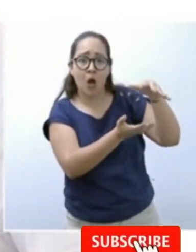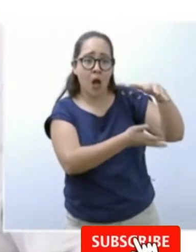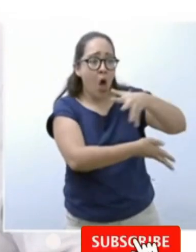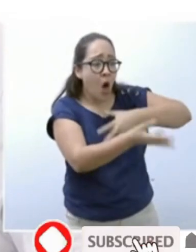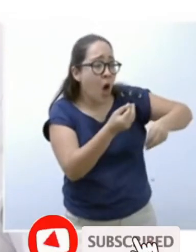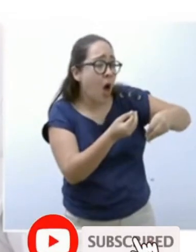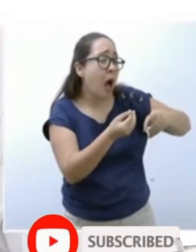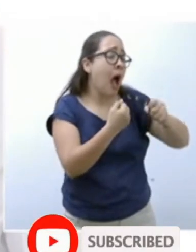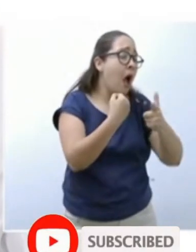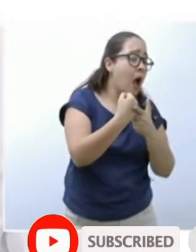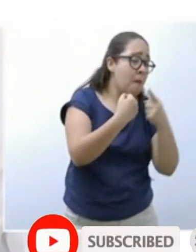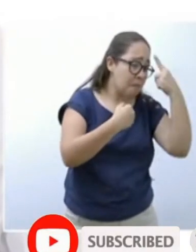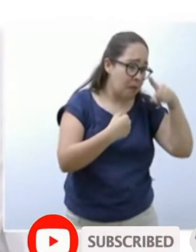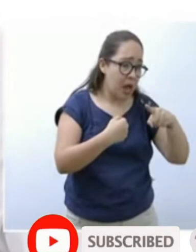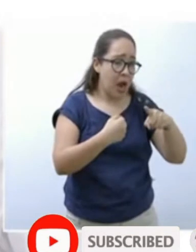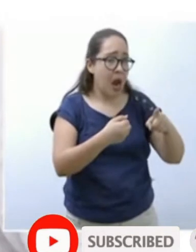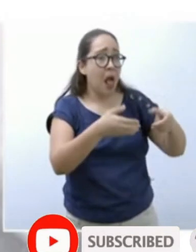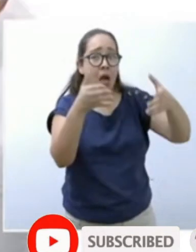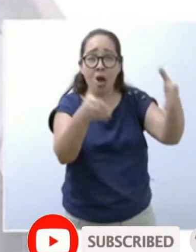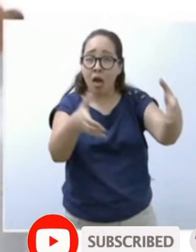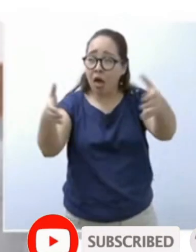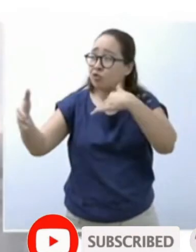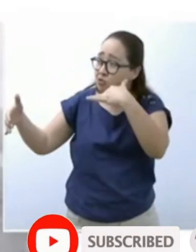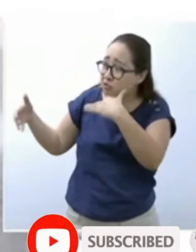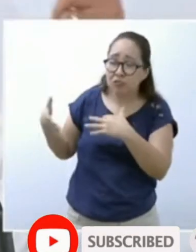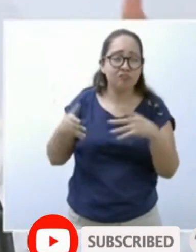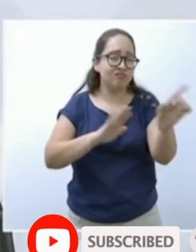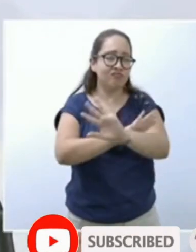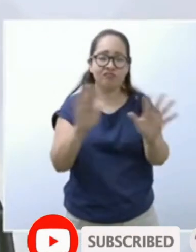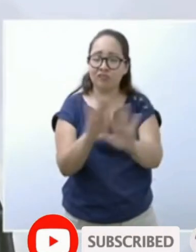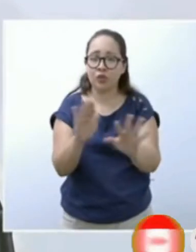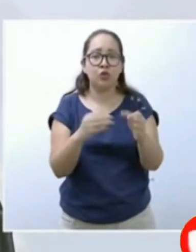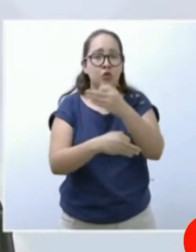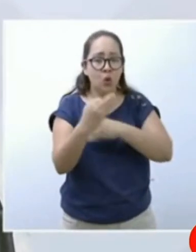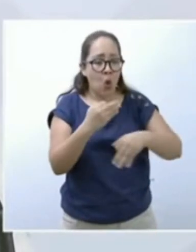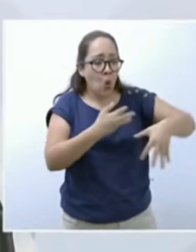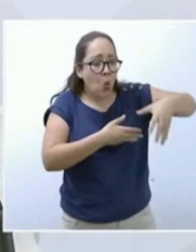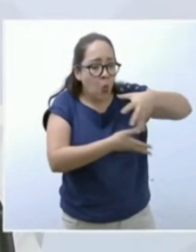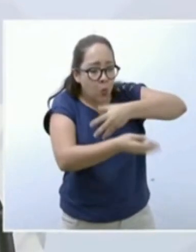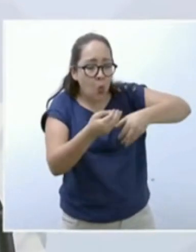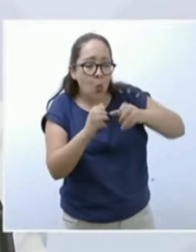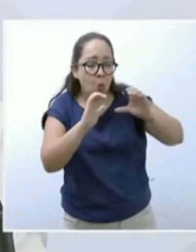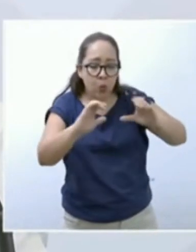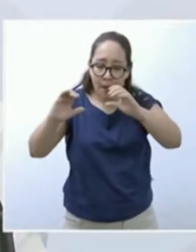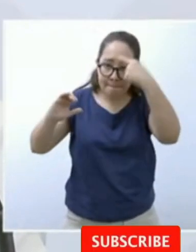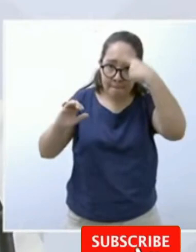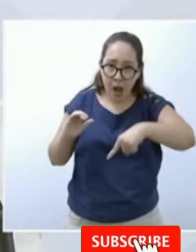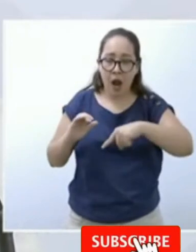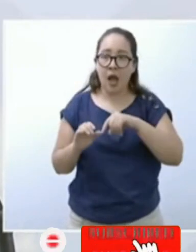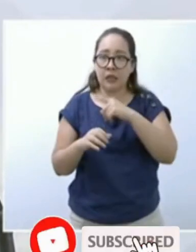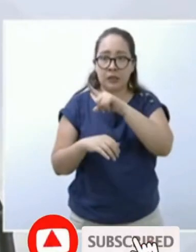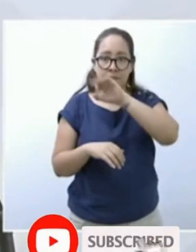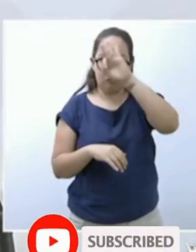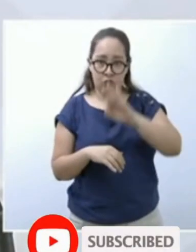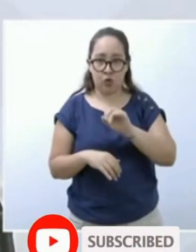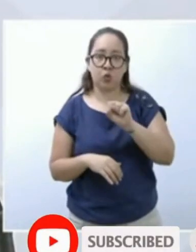relletos a una red pública. Todo es un proceso circular y eso permite que sea una planta completamente